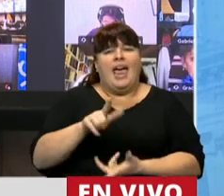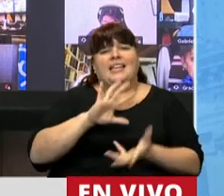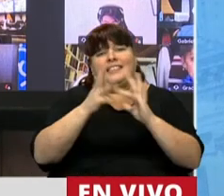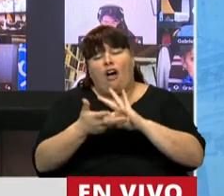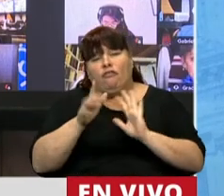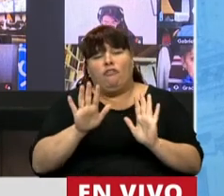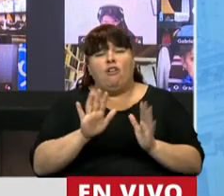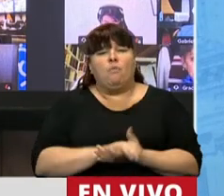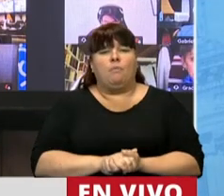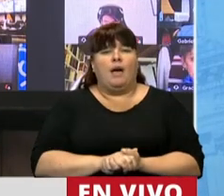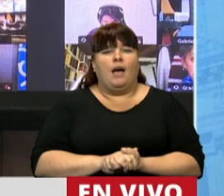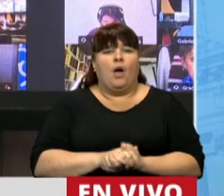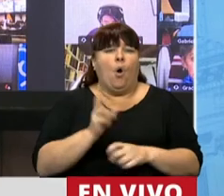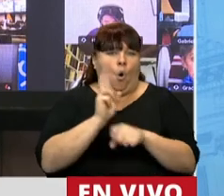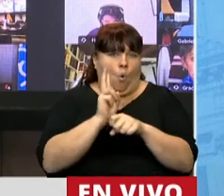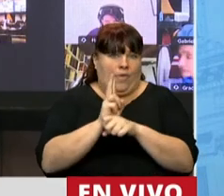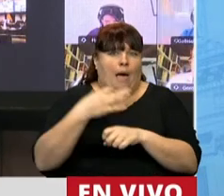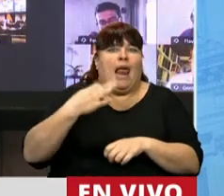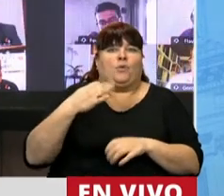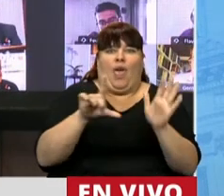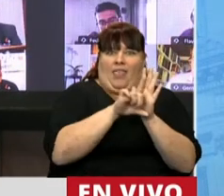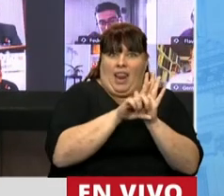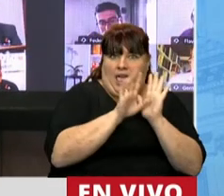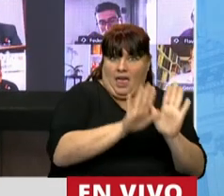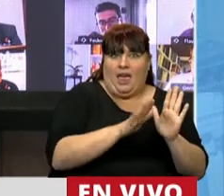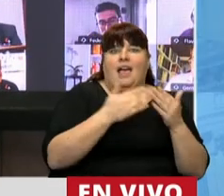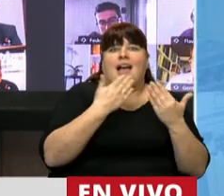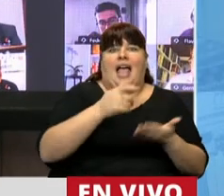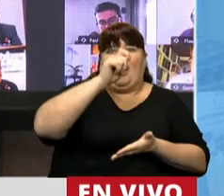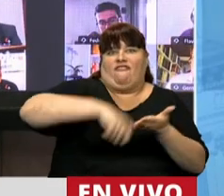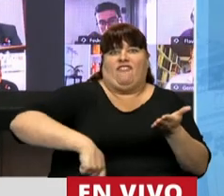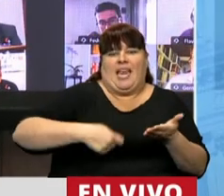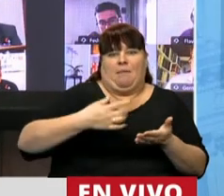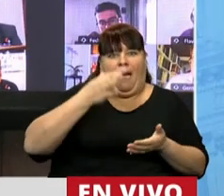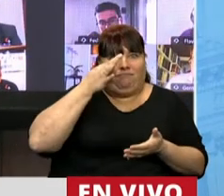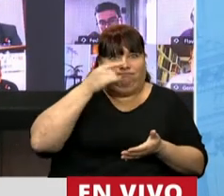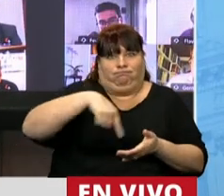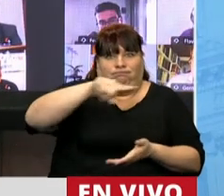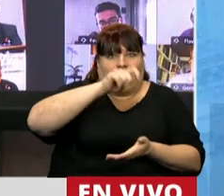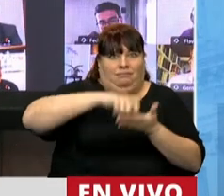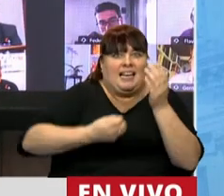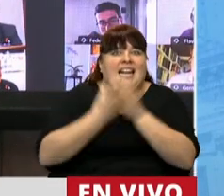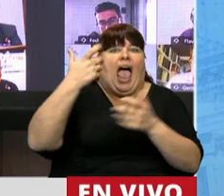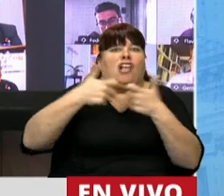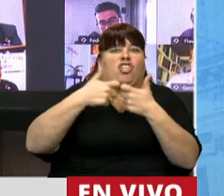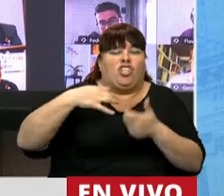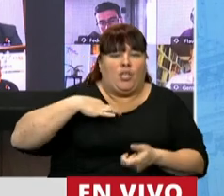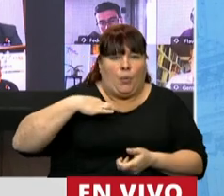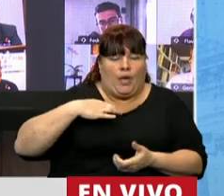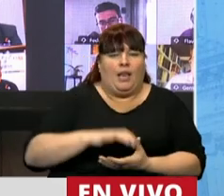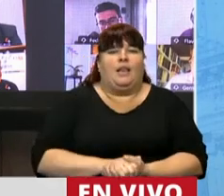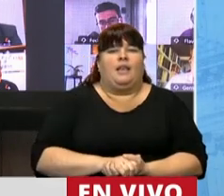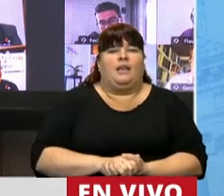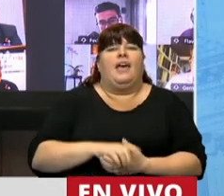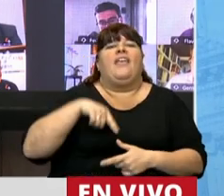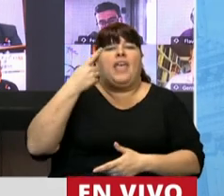por un lado, resguardamos la seguridad jurídica a través de la certificación de la firma de los miembros que institucen esa asociación civil, con su